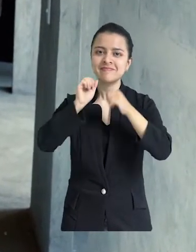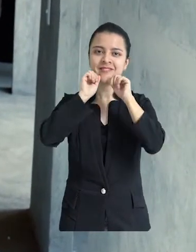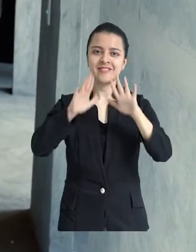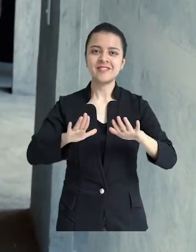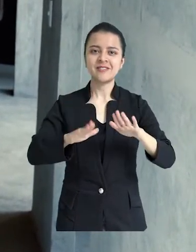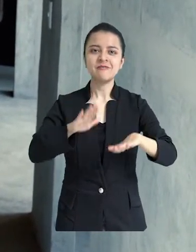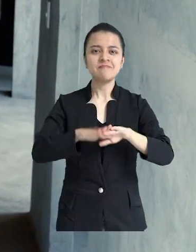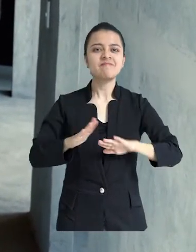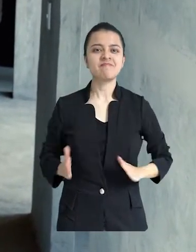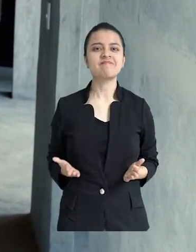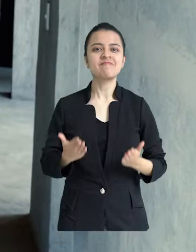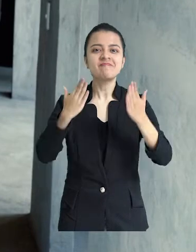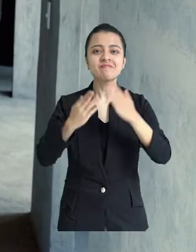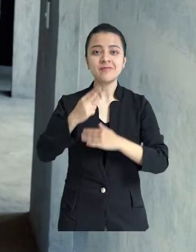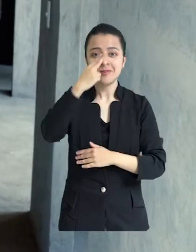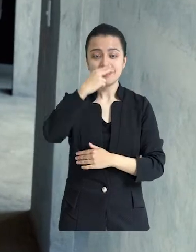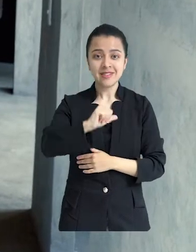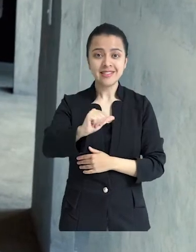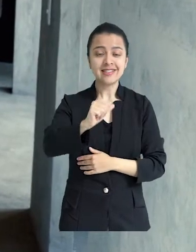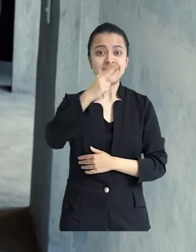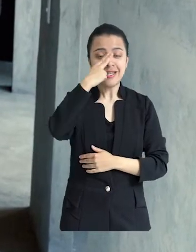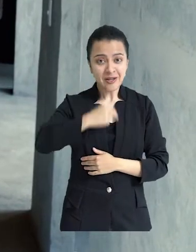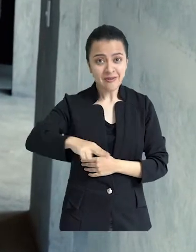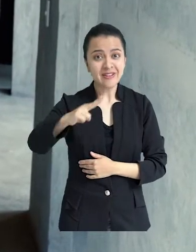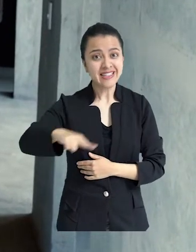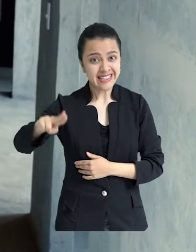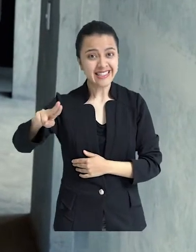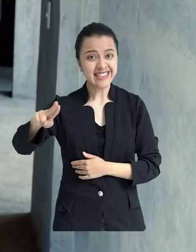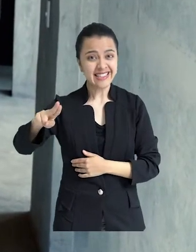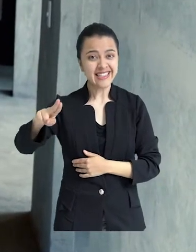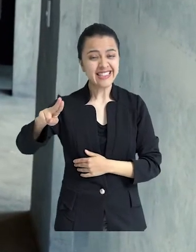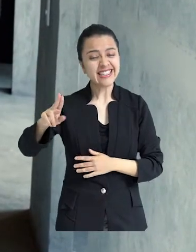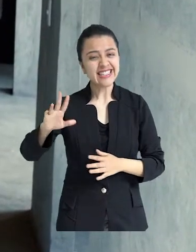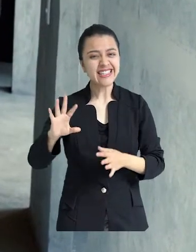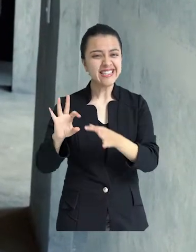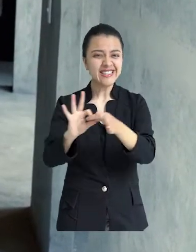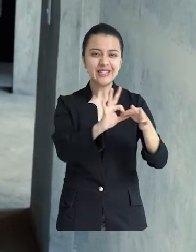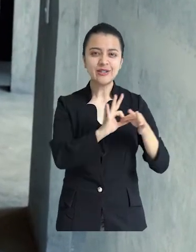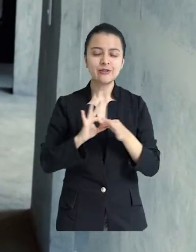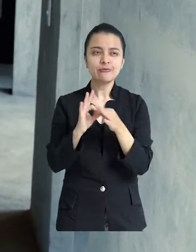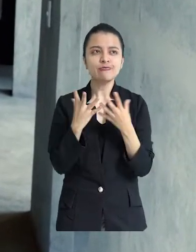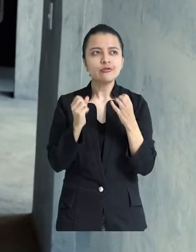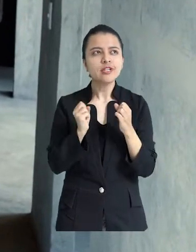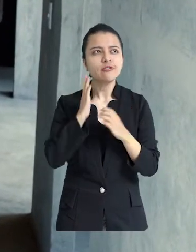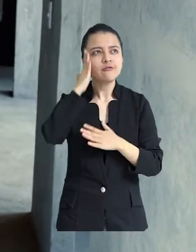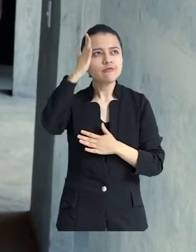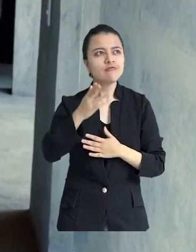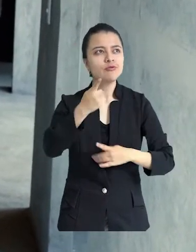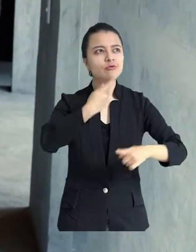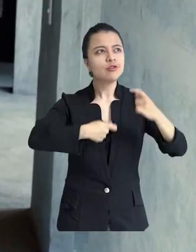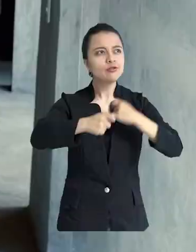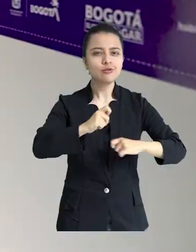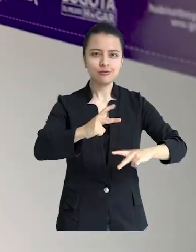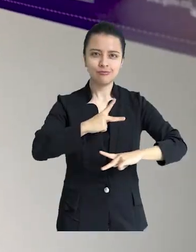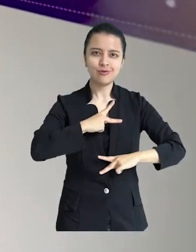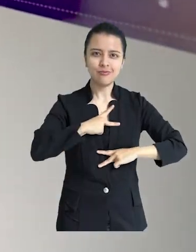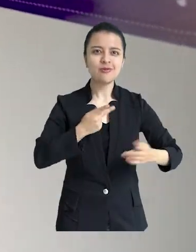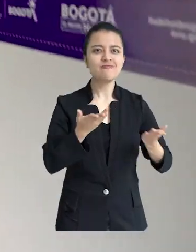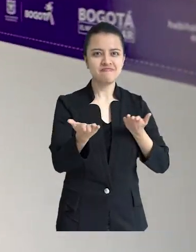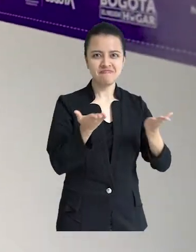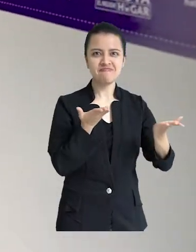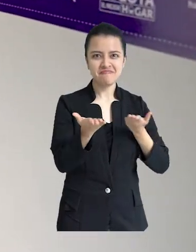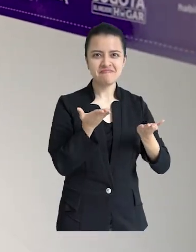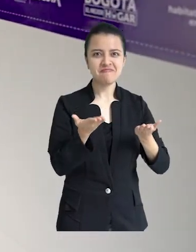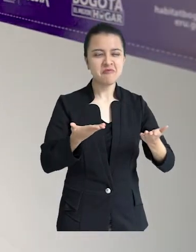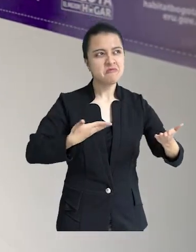Voy a salir adelante con mis nietos, con mis hijos y mi reto es un negocio propio. Le